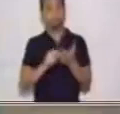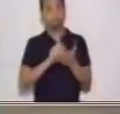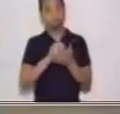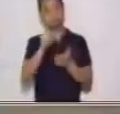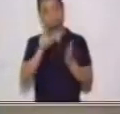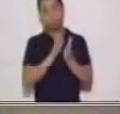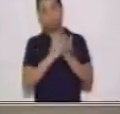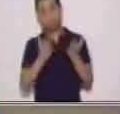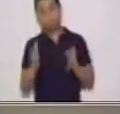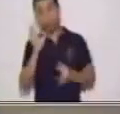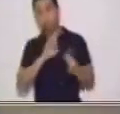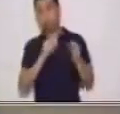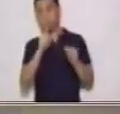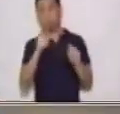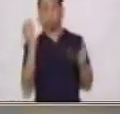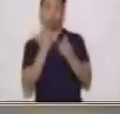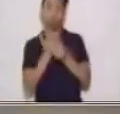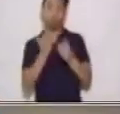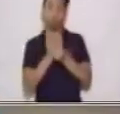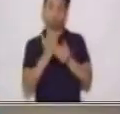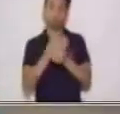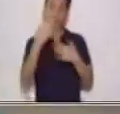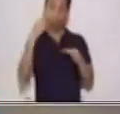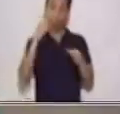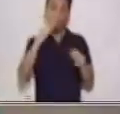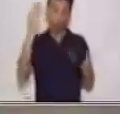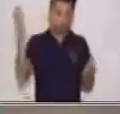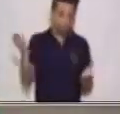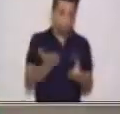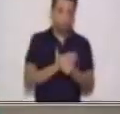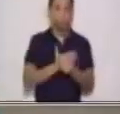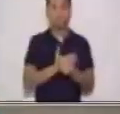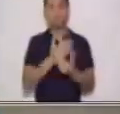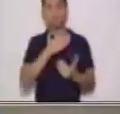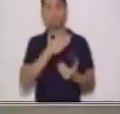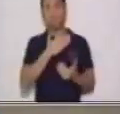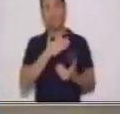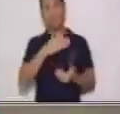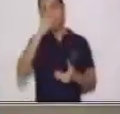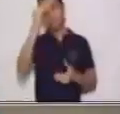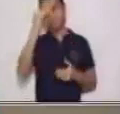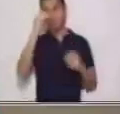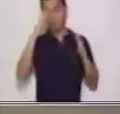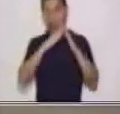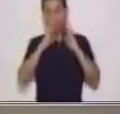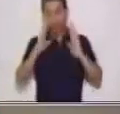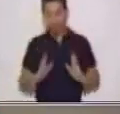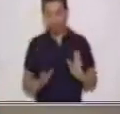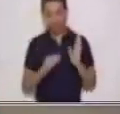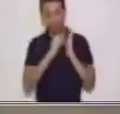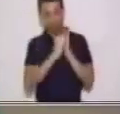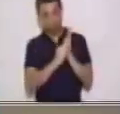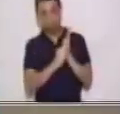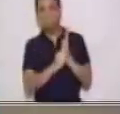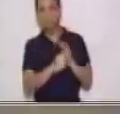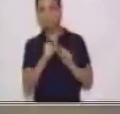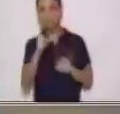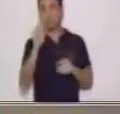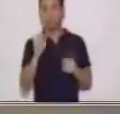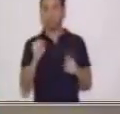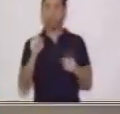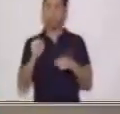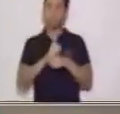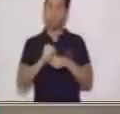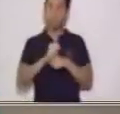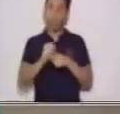cuaderno o en tu hoja y guardarlo en tu portafolio de Aprendo en Casa. Recuerda que estos ejercicios los puedes